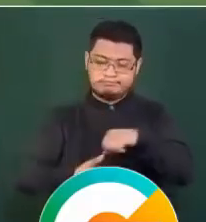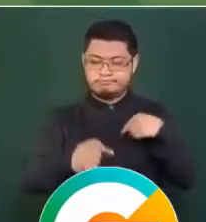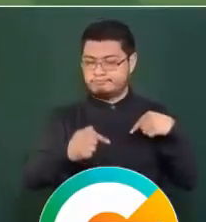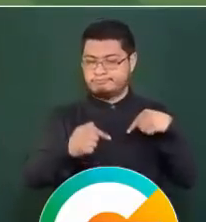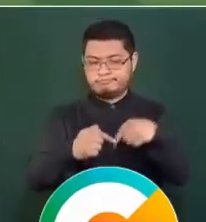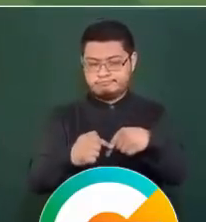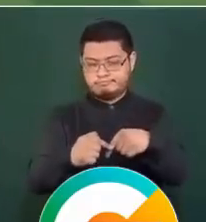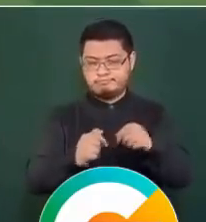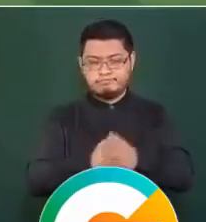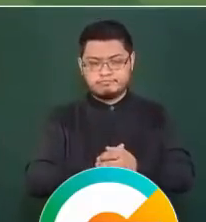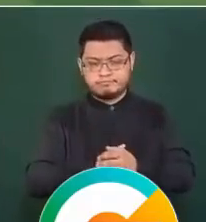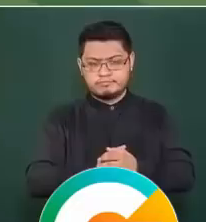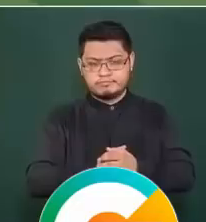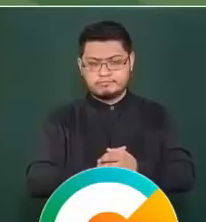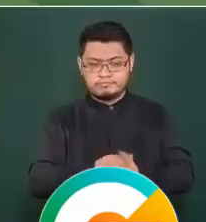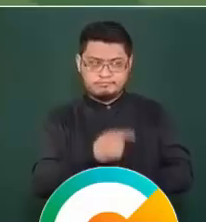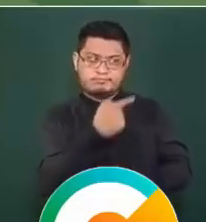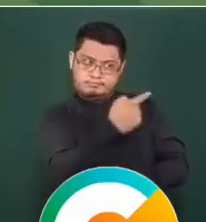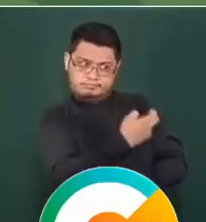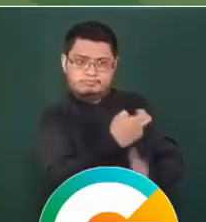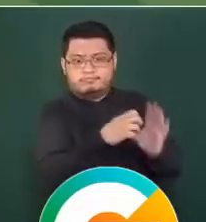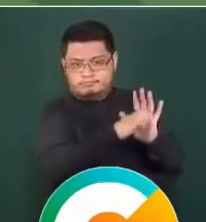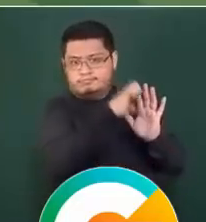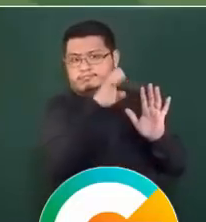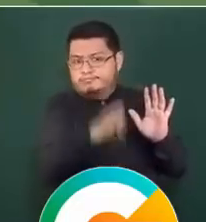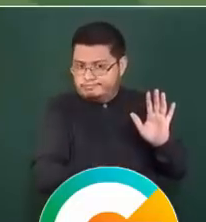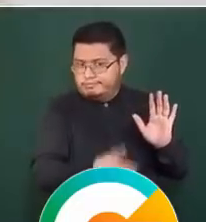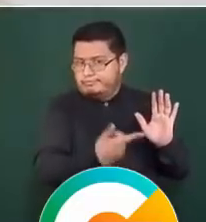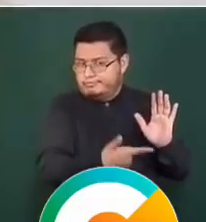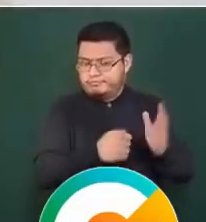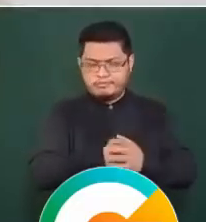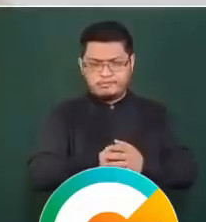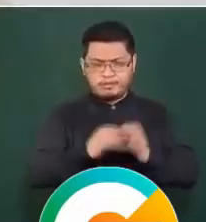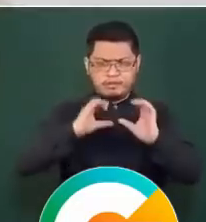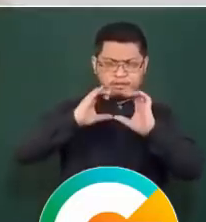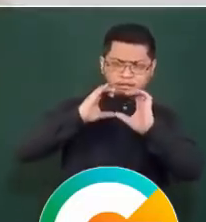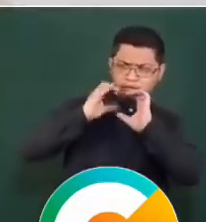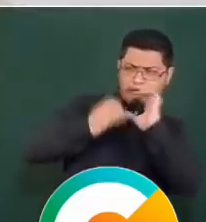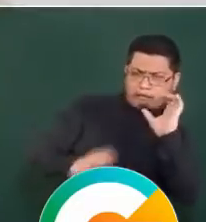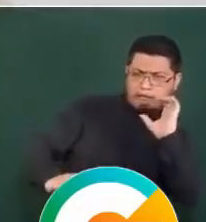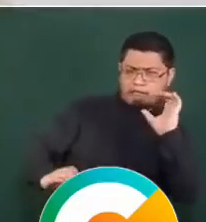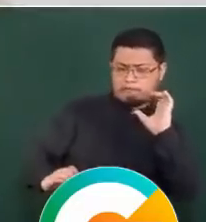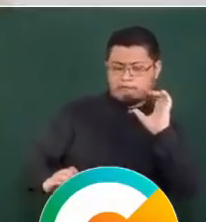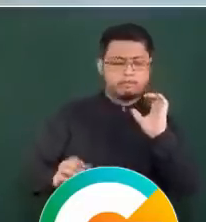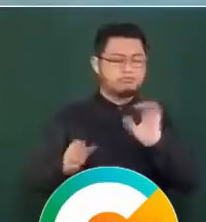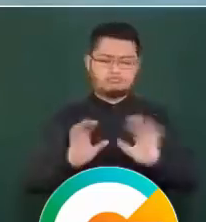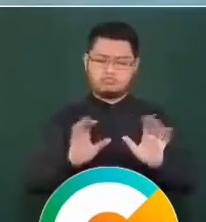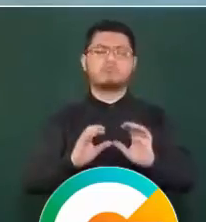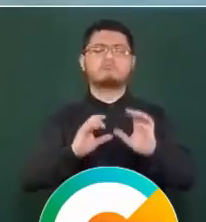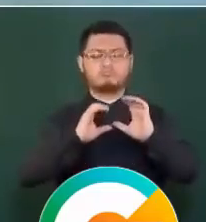un ejemplo de que no tiene una incomunicación por parte del reclusorio.